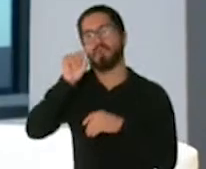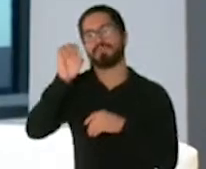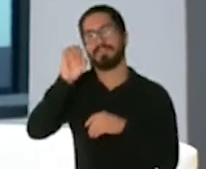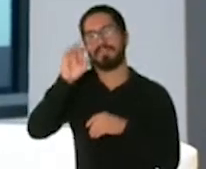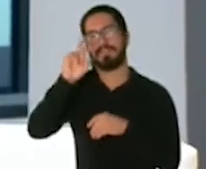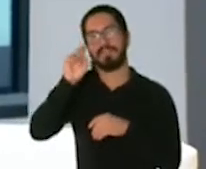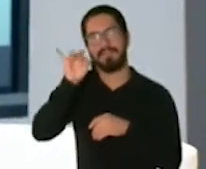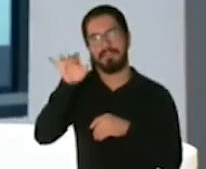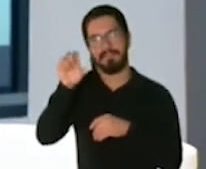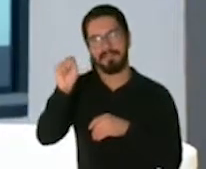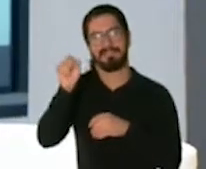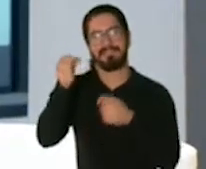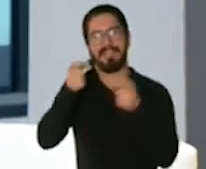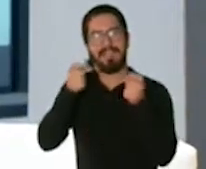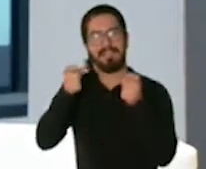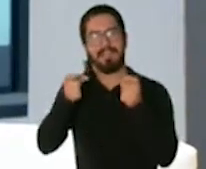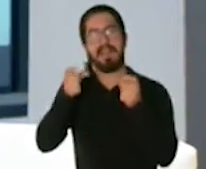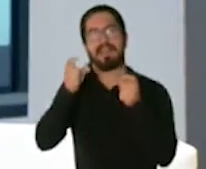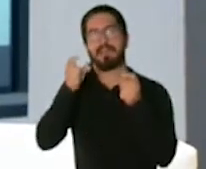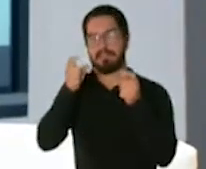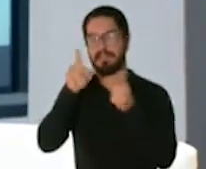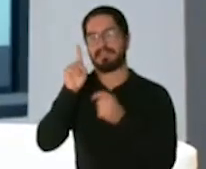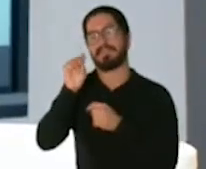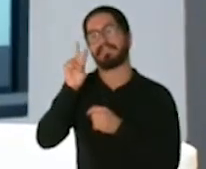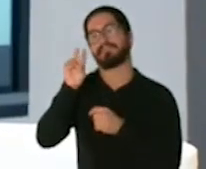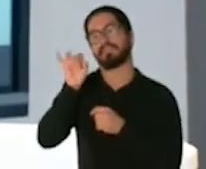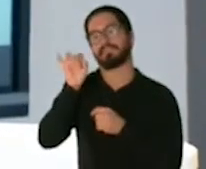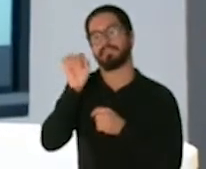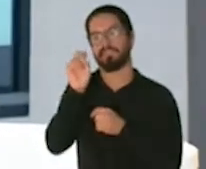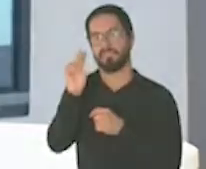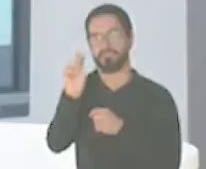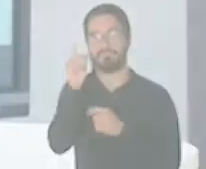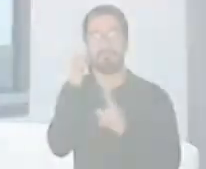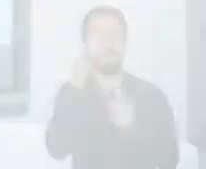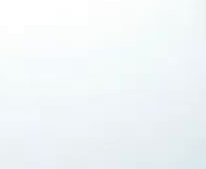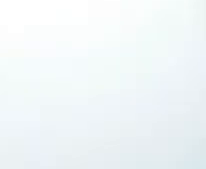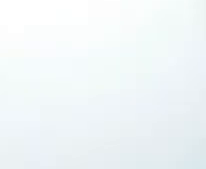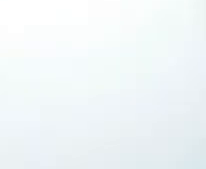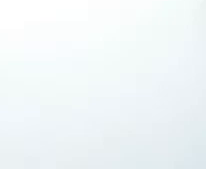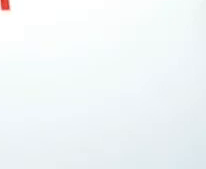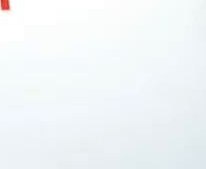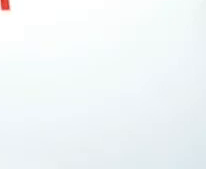de división. Estás viendo Misión Puerto Rico se va a cubrir.